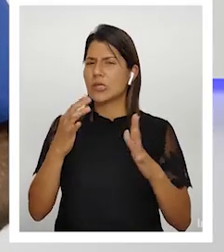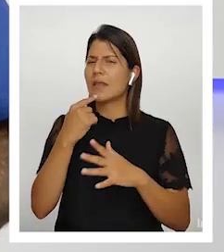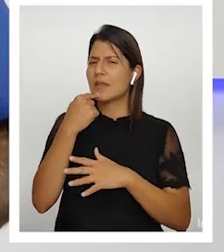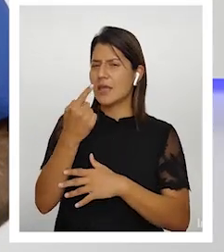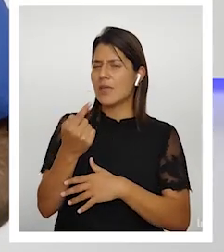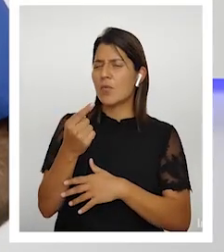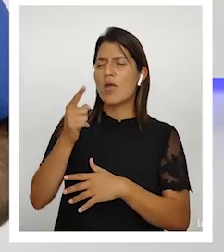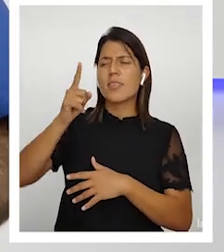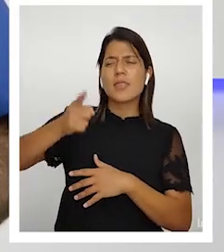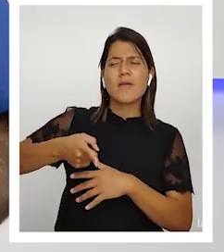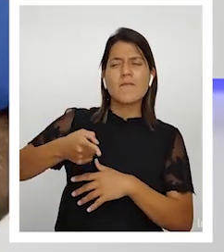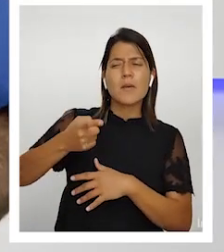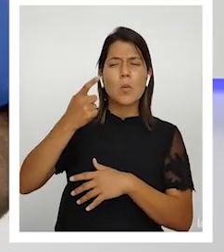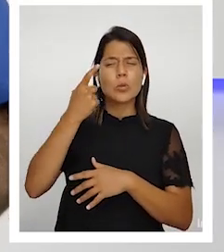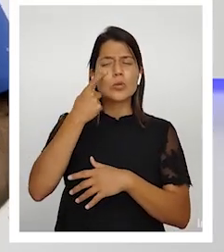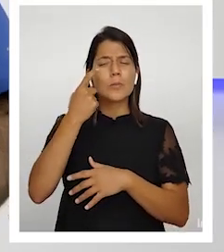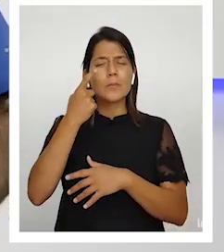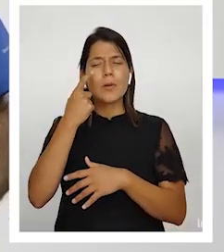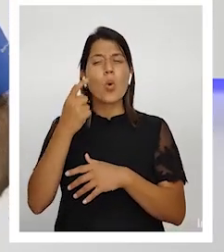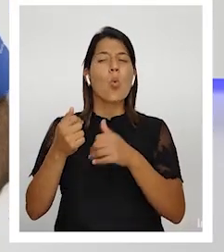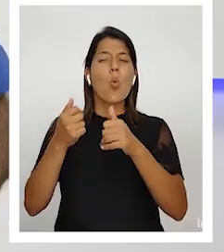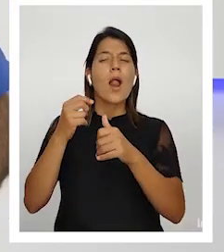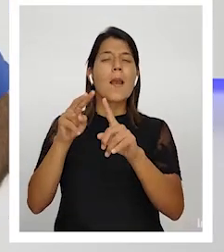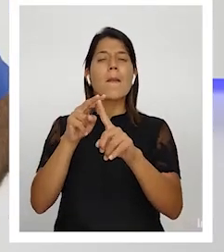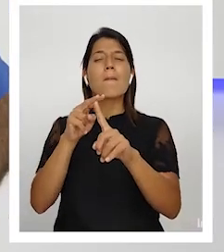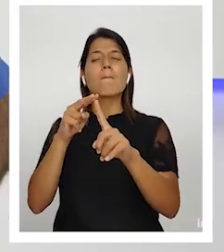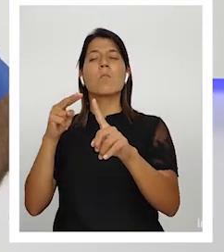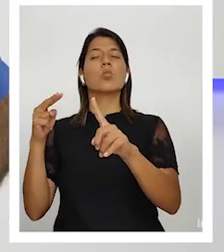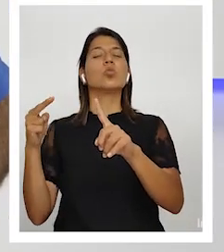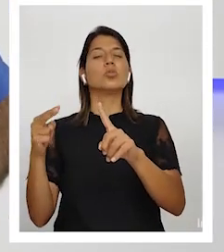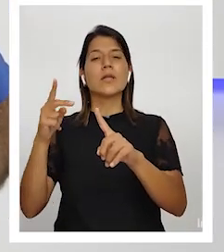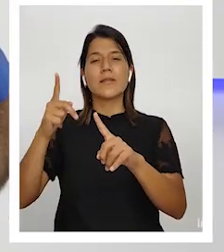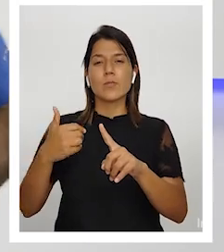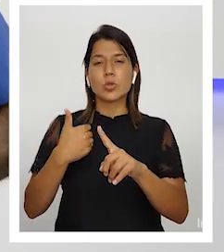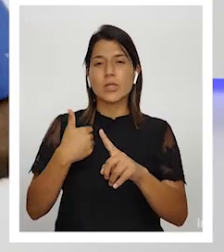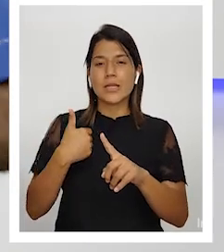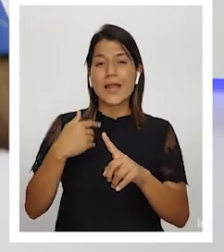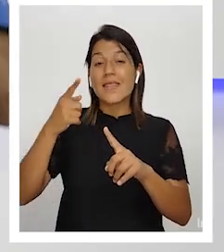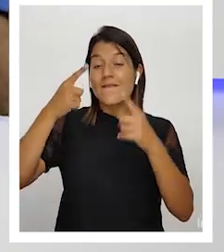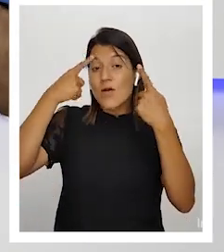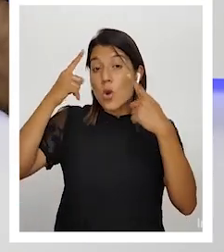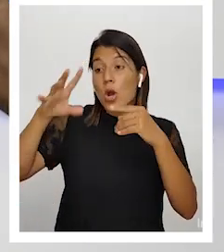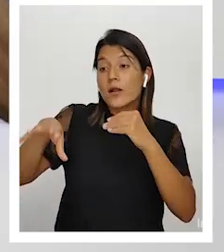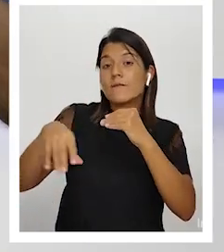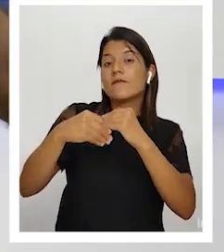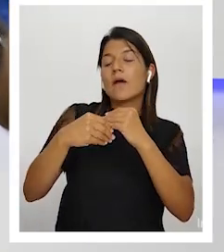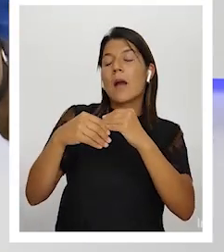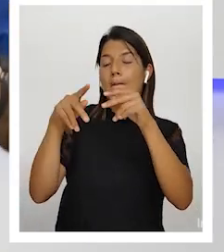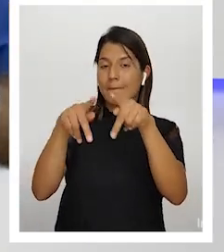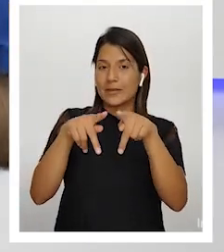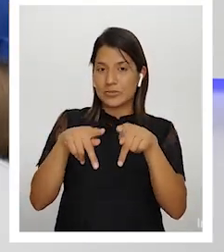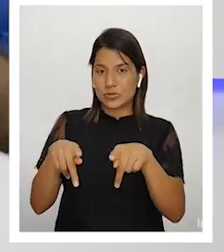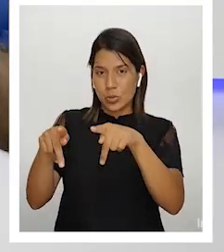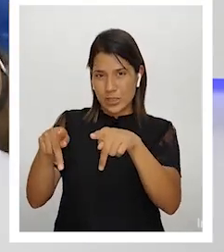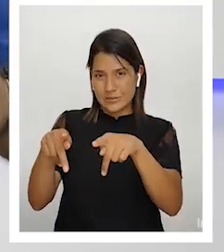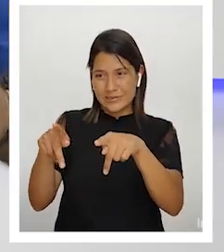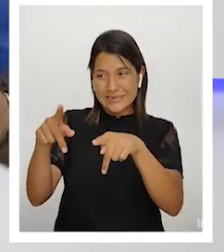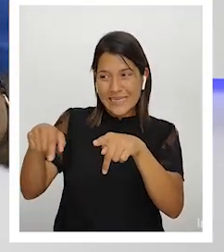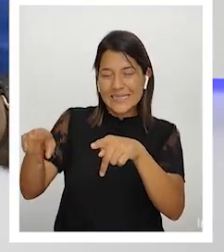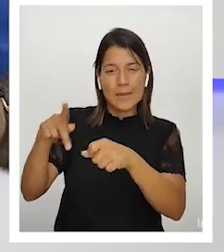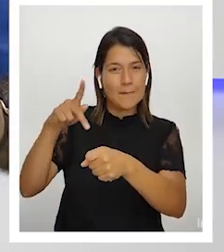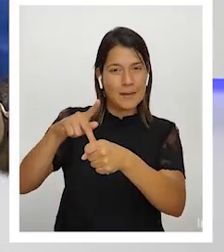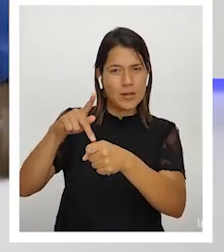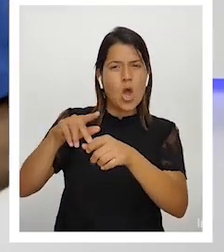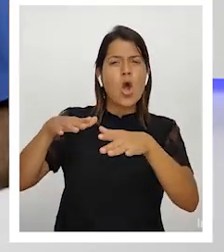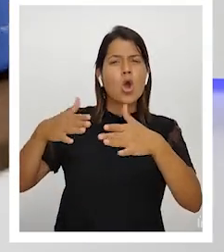con esta visión hay que incorporar a la gente y se la incorporamos ¿con qué? con educación